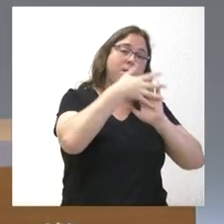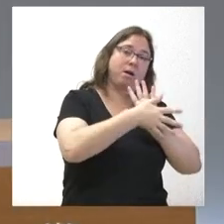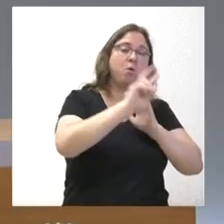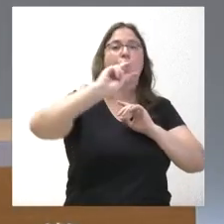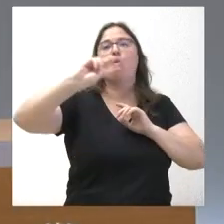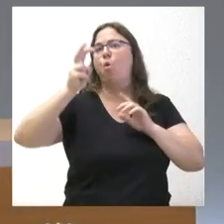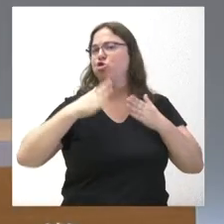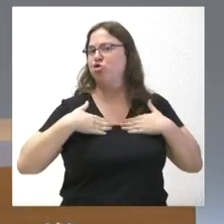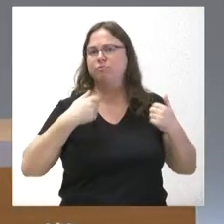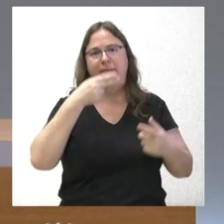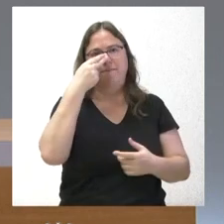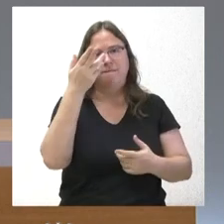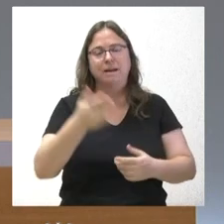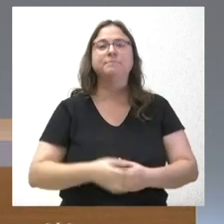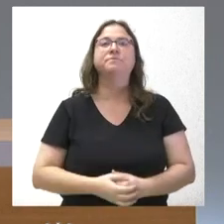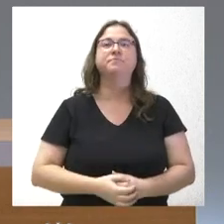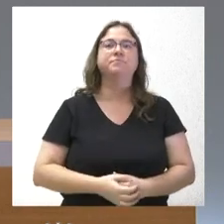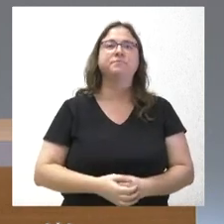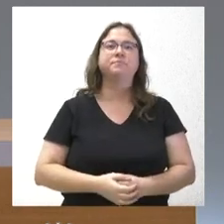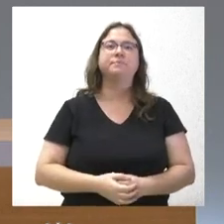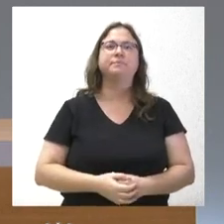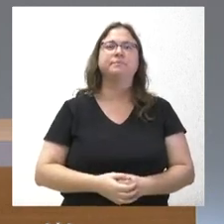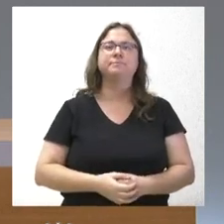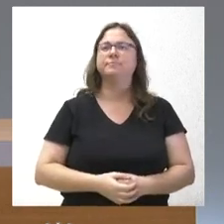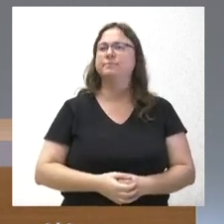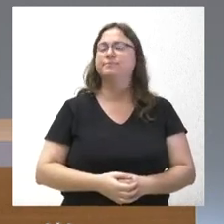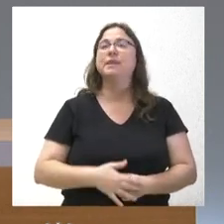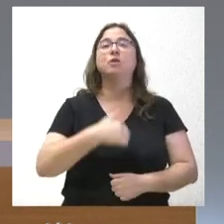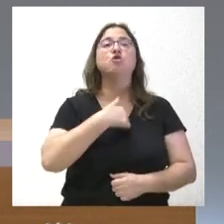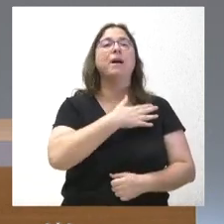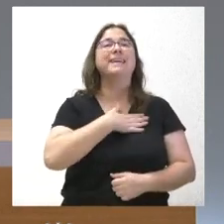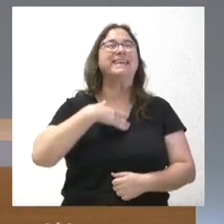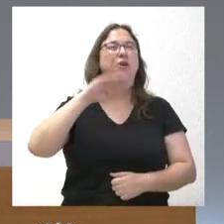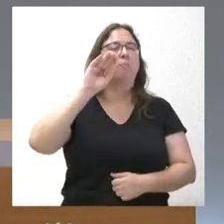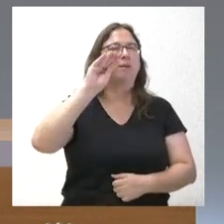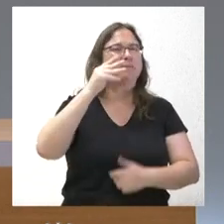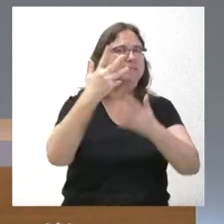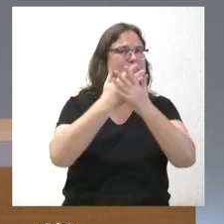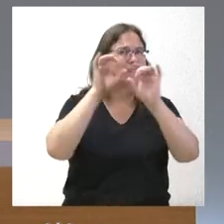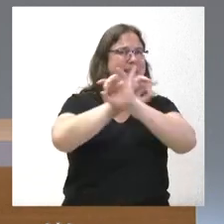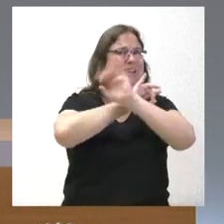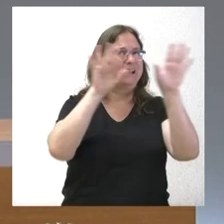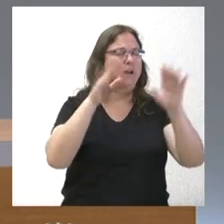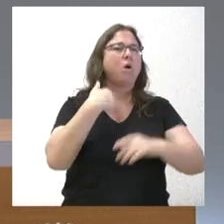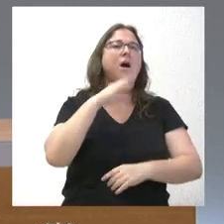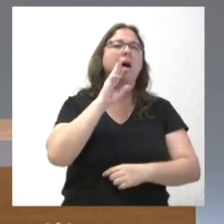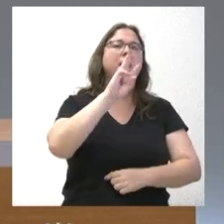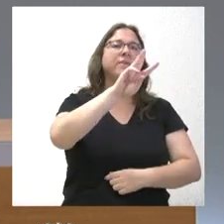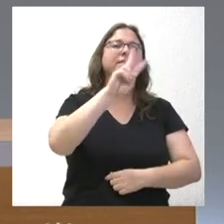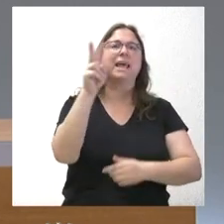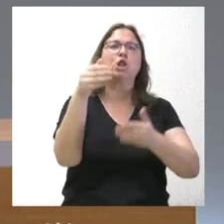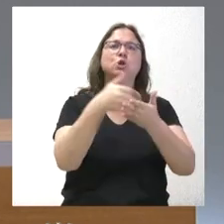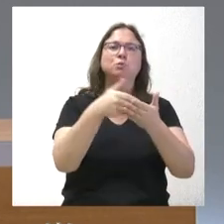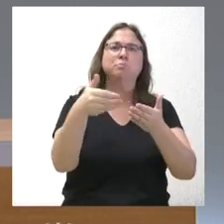cualquier otra que pueda resultar de su interés. Buenos días. Yo le quería preguntar primero una aclaración. Estos 32 millones que anuncia